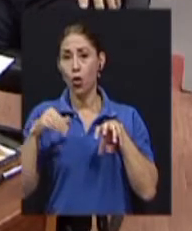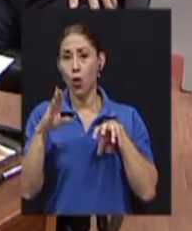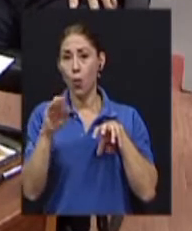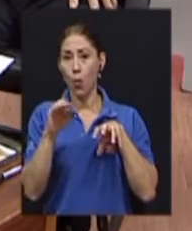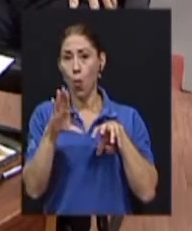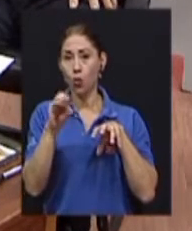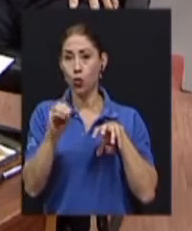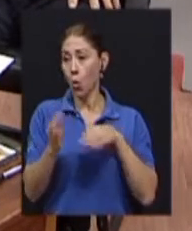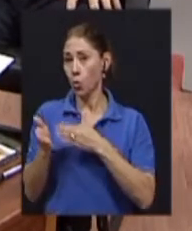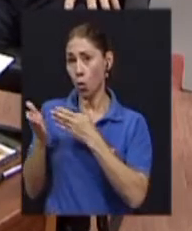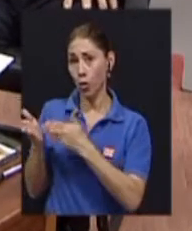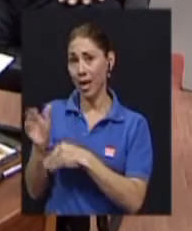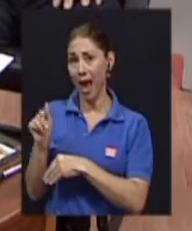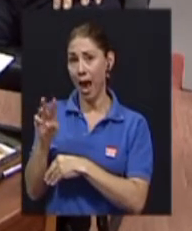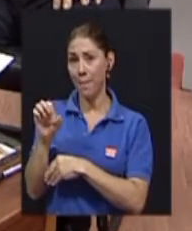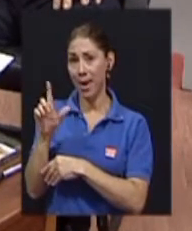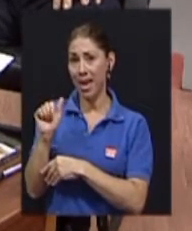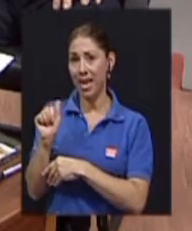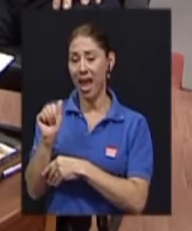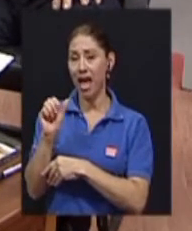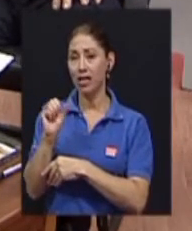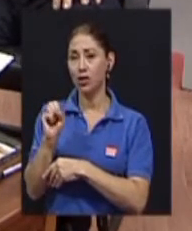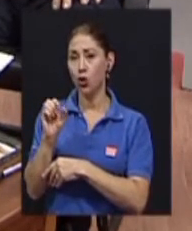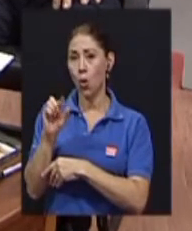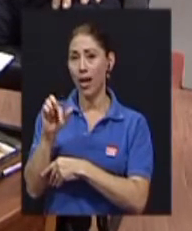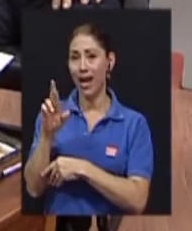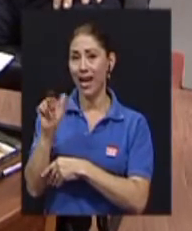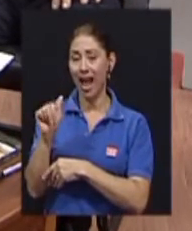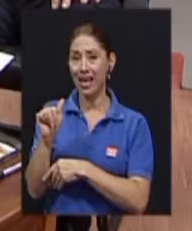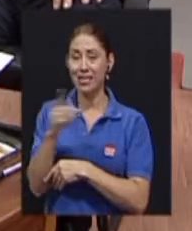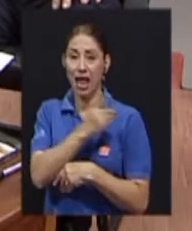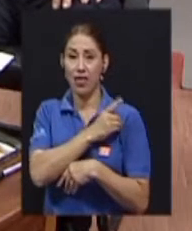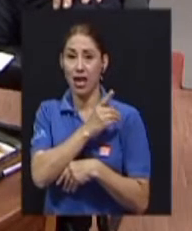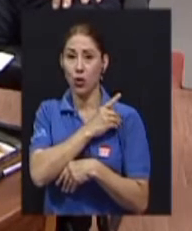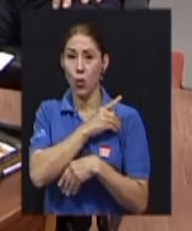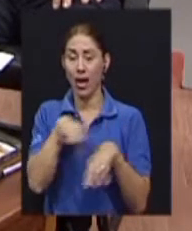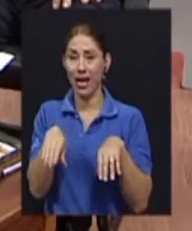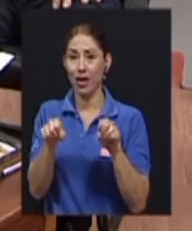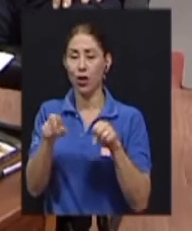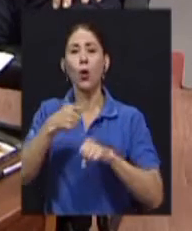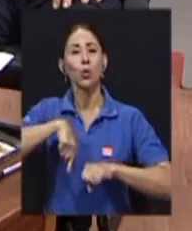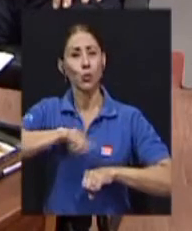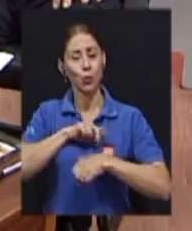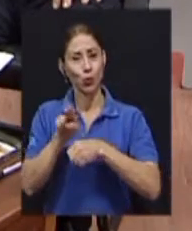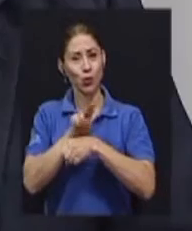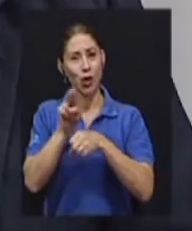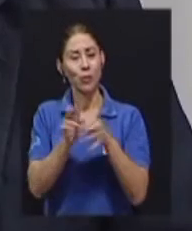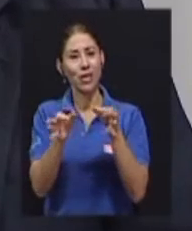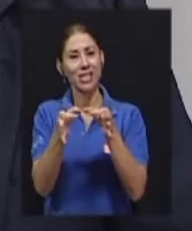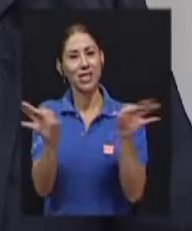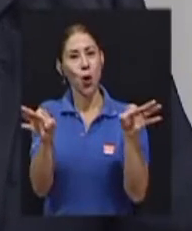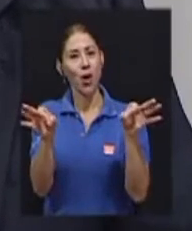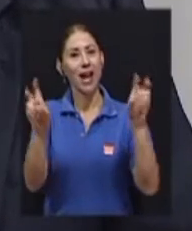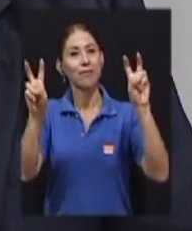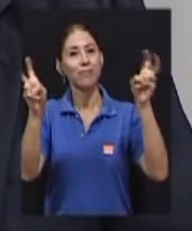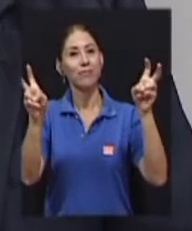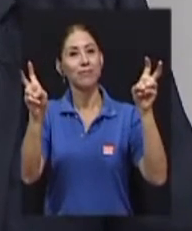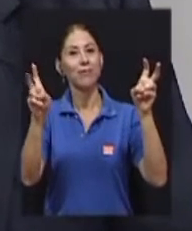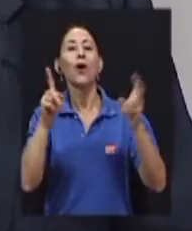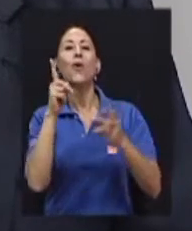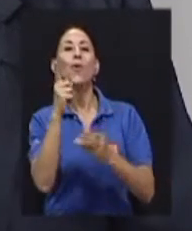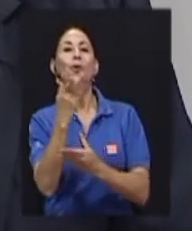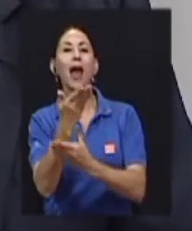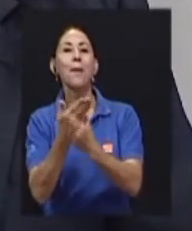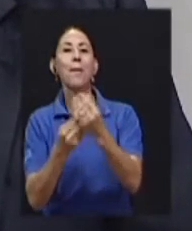la directora ejecutiva, pues, tomamos este eslogan, una mano amiga